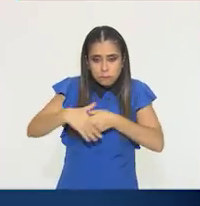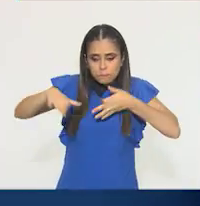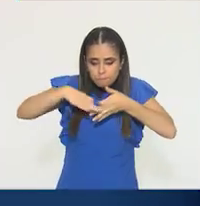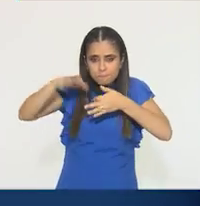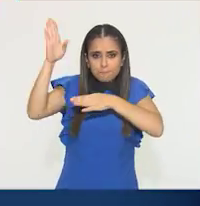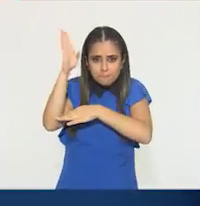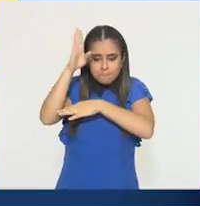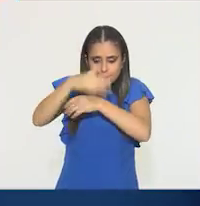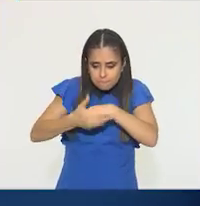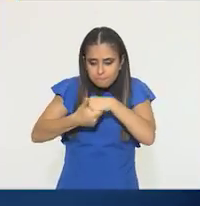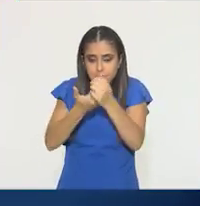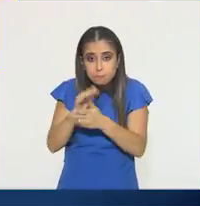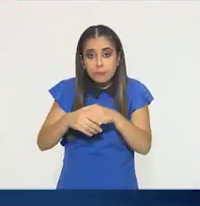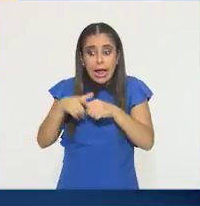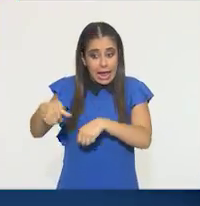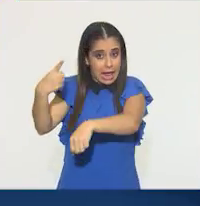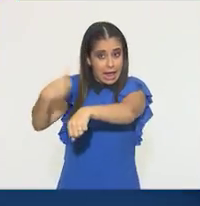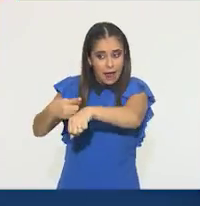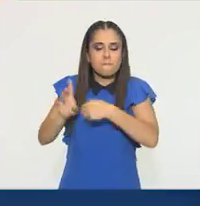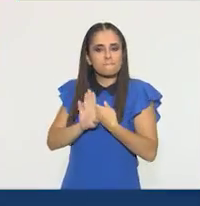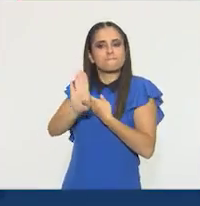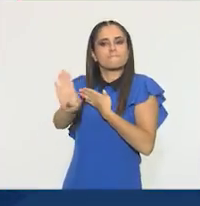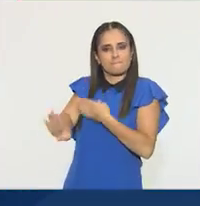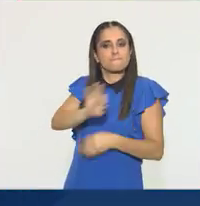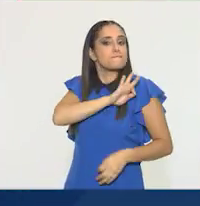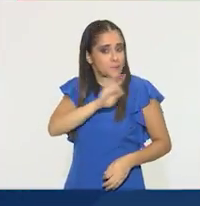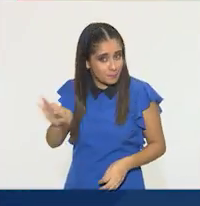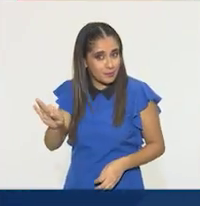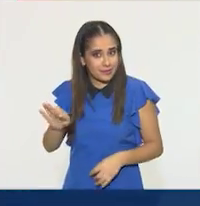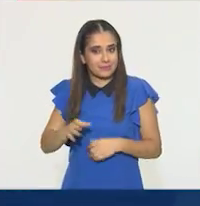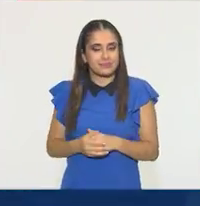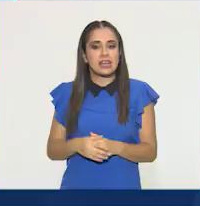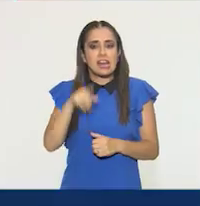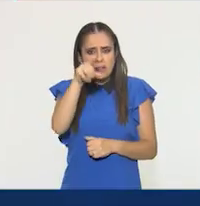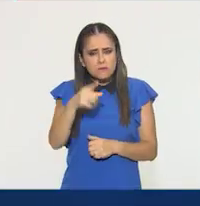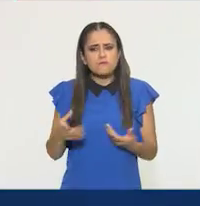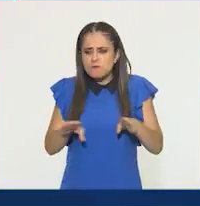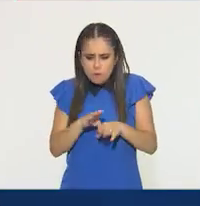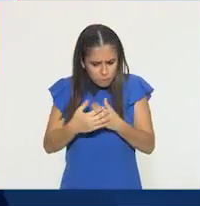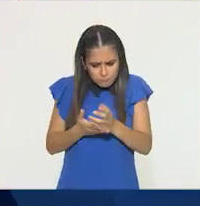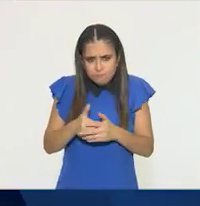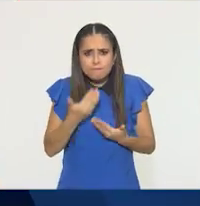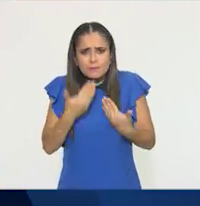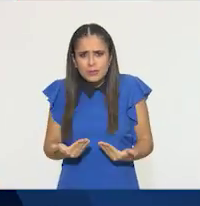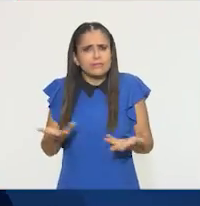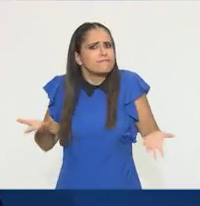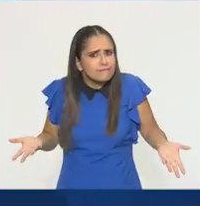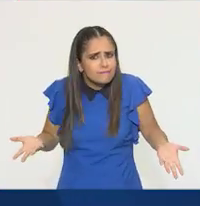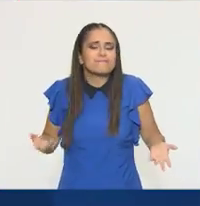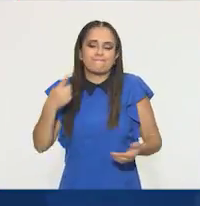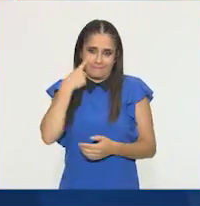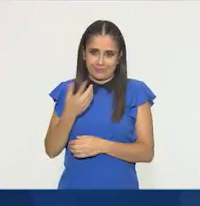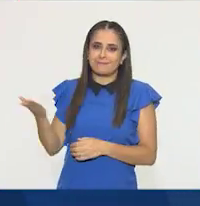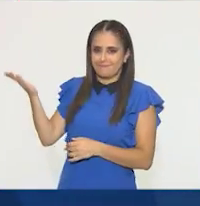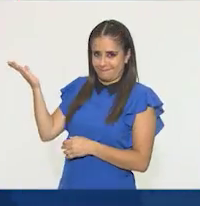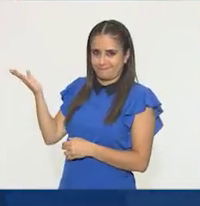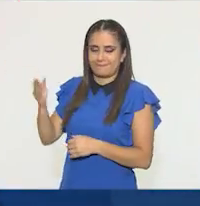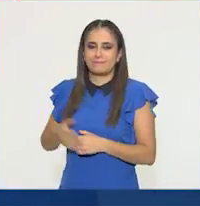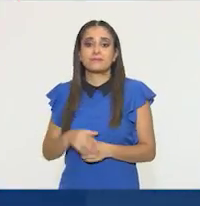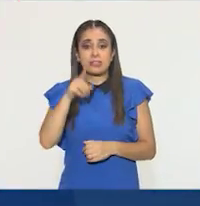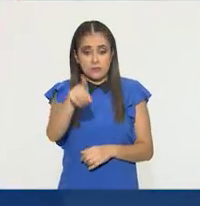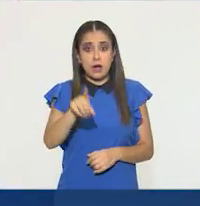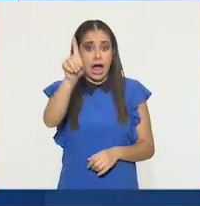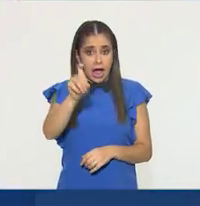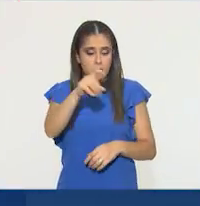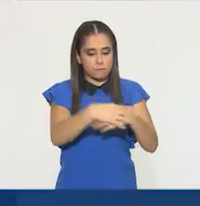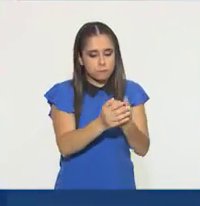es importante para prevenir cualquier enfermedad. ¡Sigue estos pasos para hacerlo correctamente! Moja tus